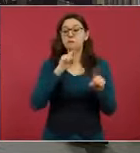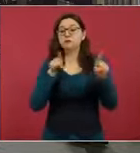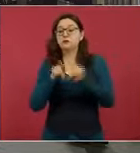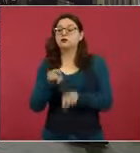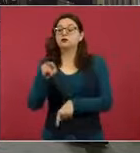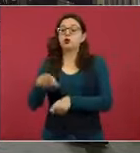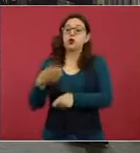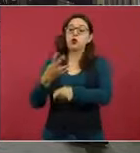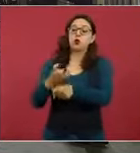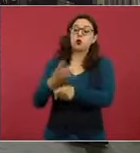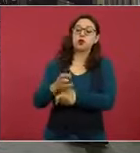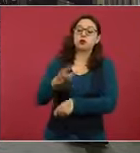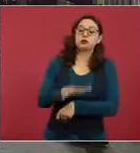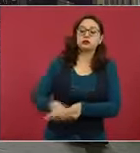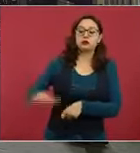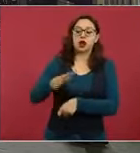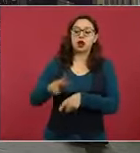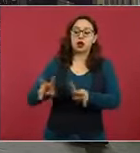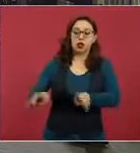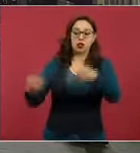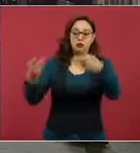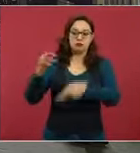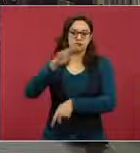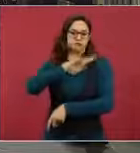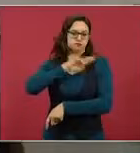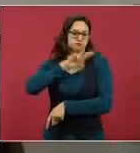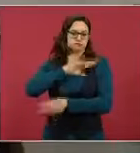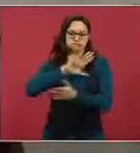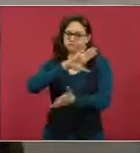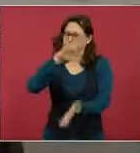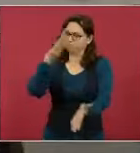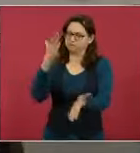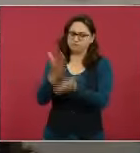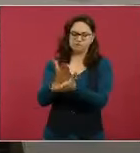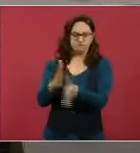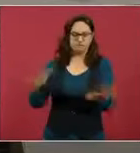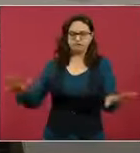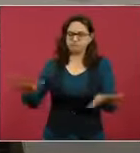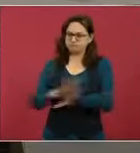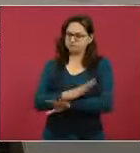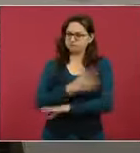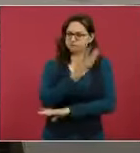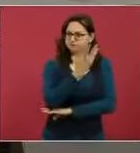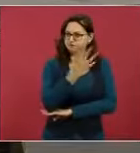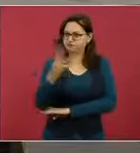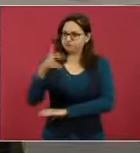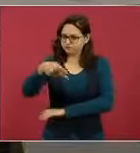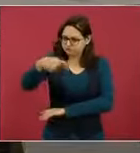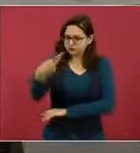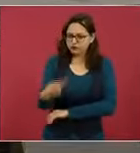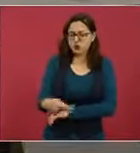lo convirtieron en un proyecto prioritario para la democratización del espacio público.